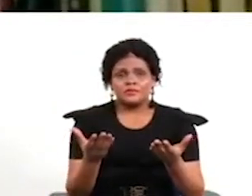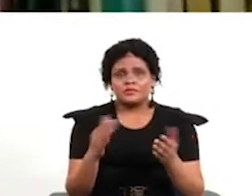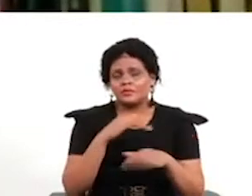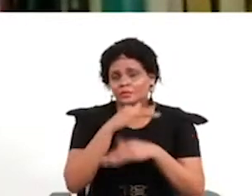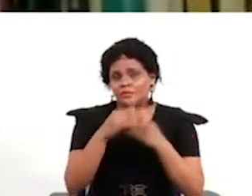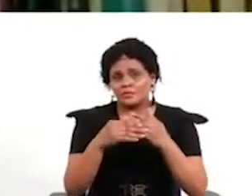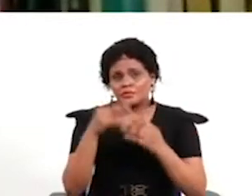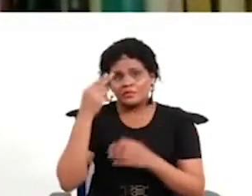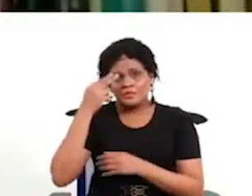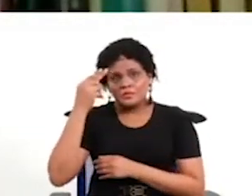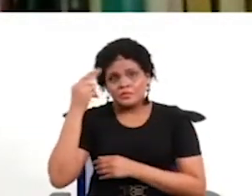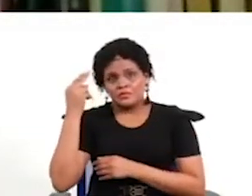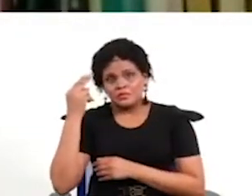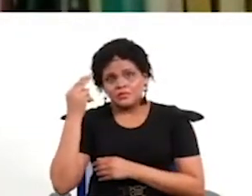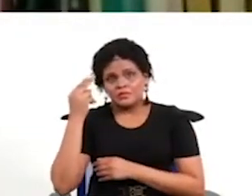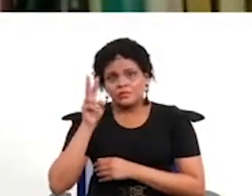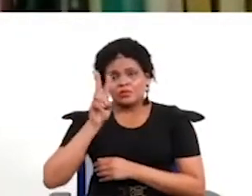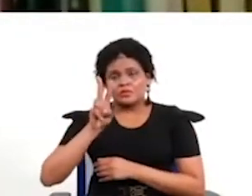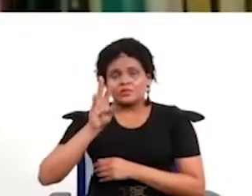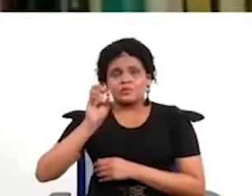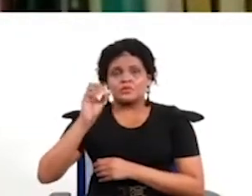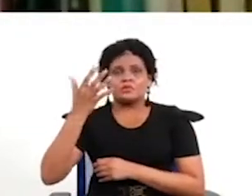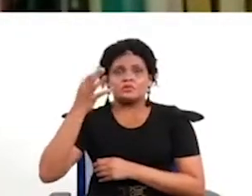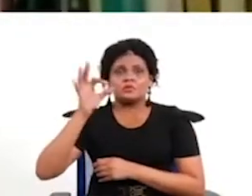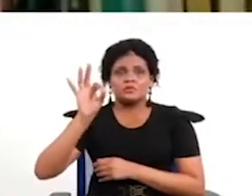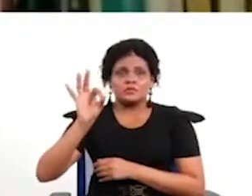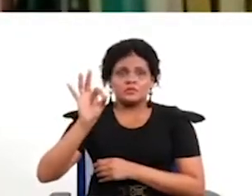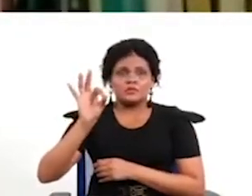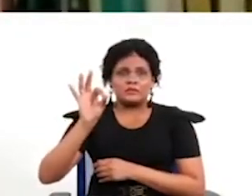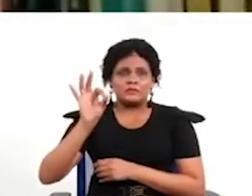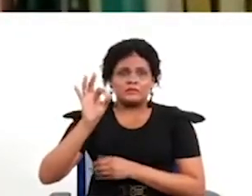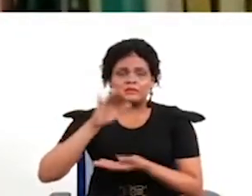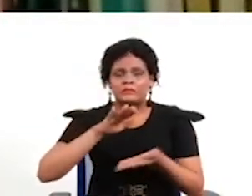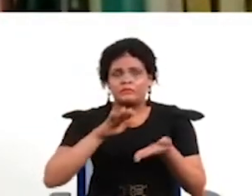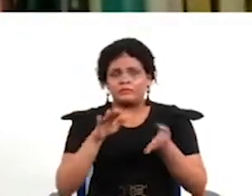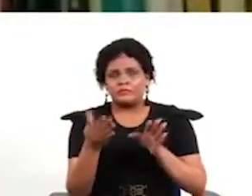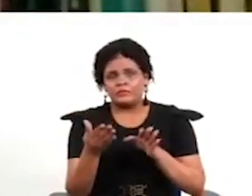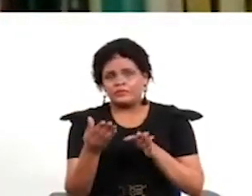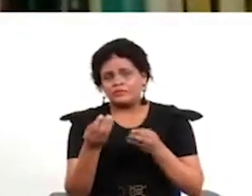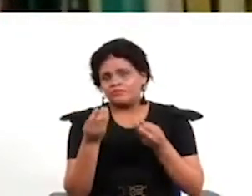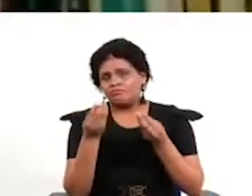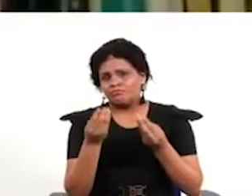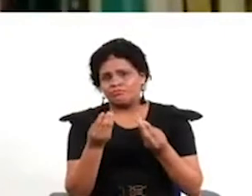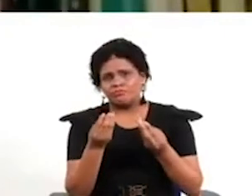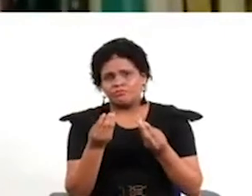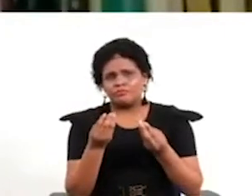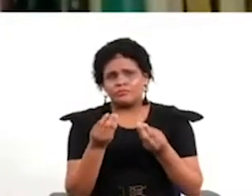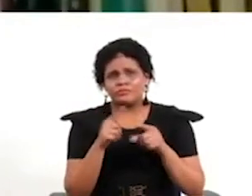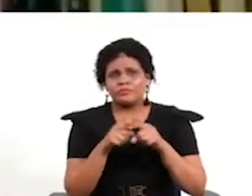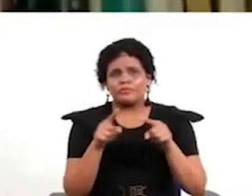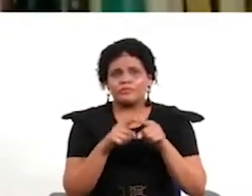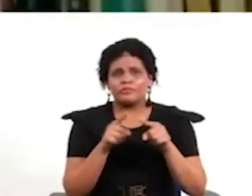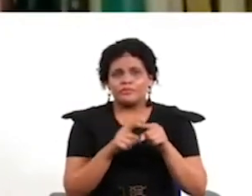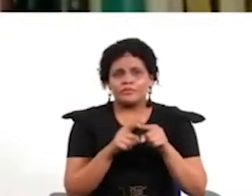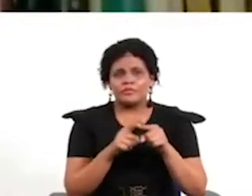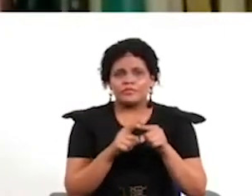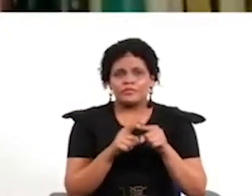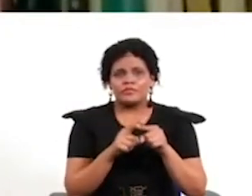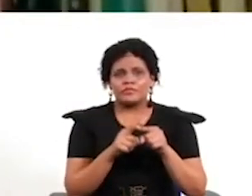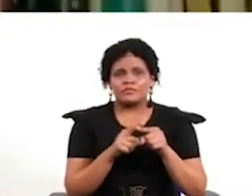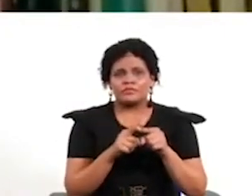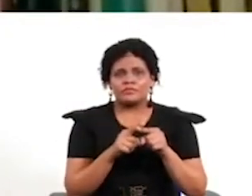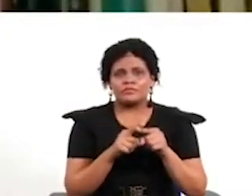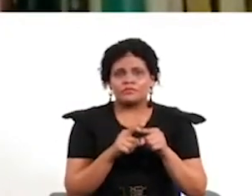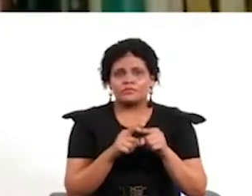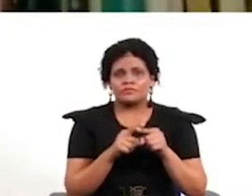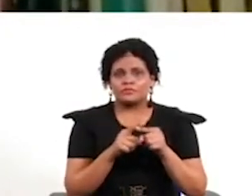los acuerdos de 2019 que habían establecido cierta calma creo que se han resquebrajado y mucho